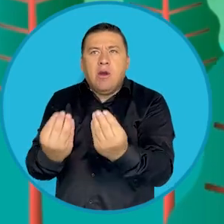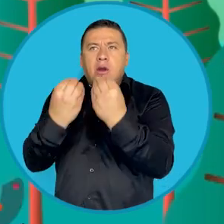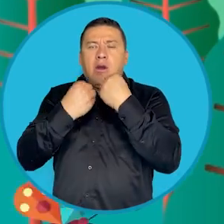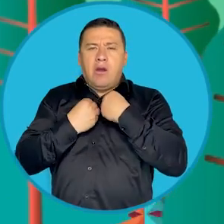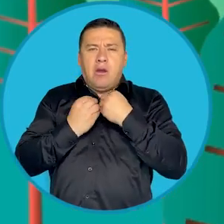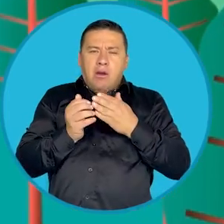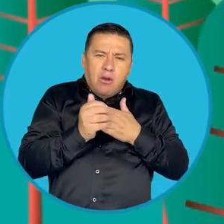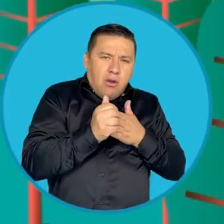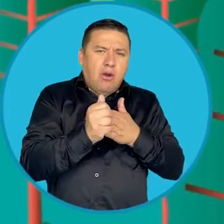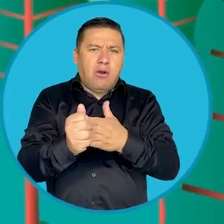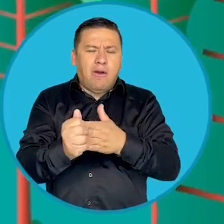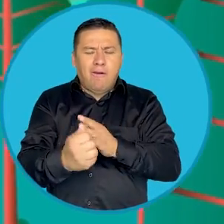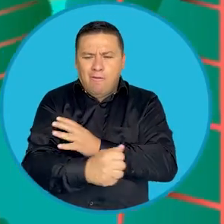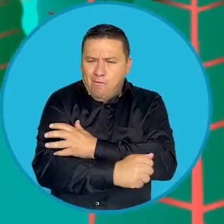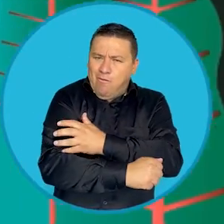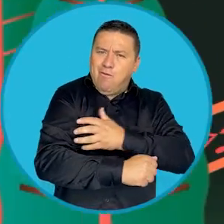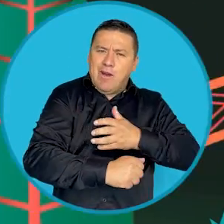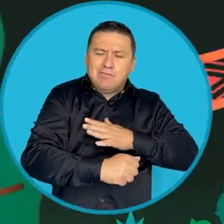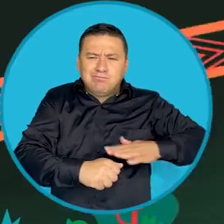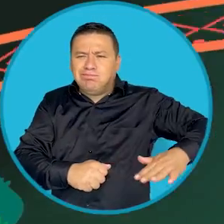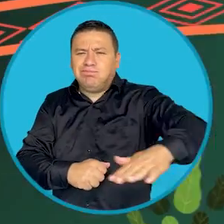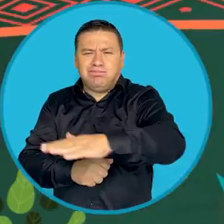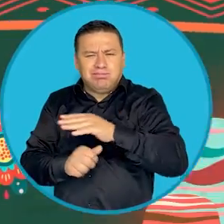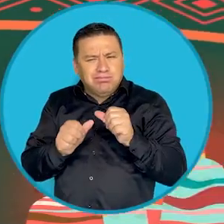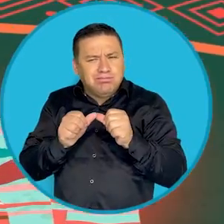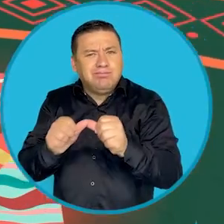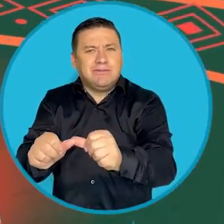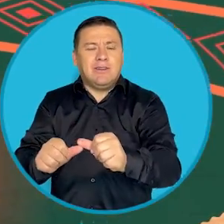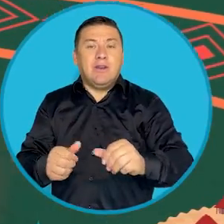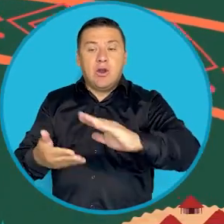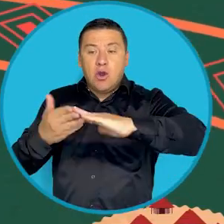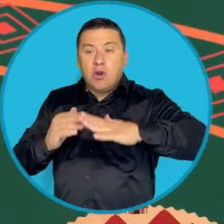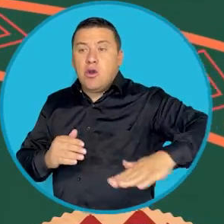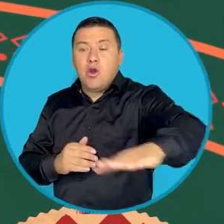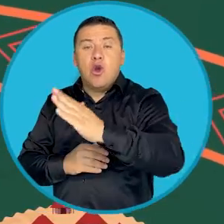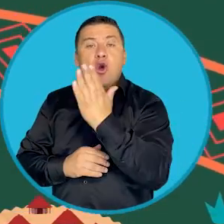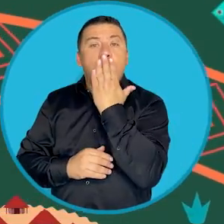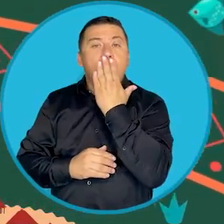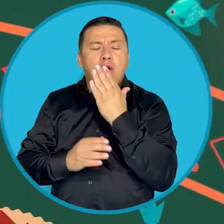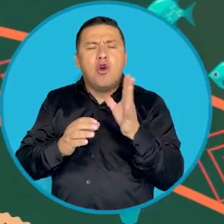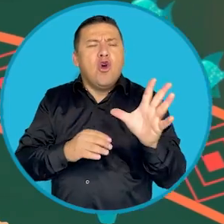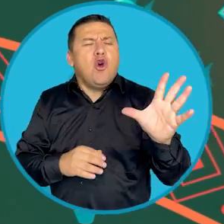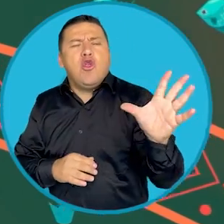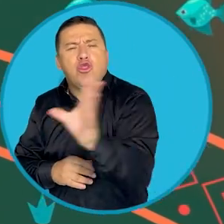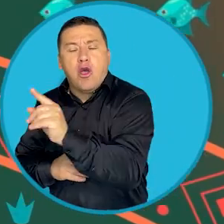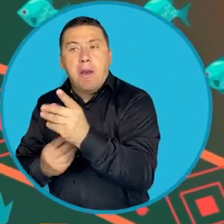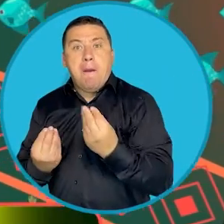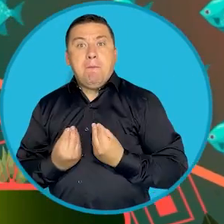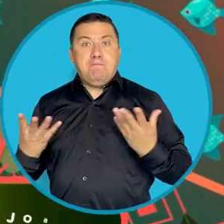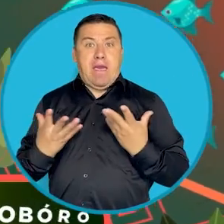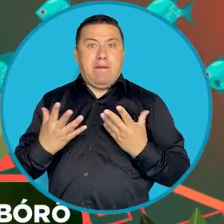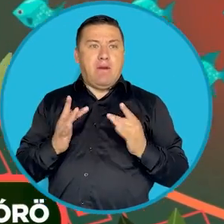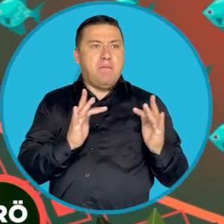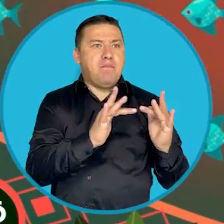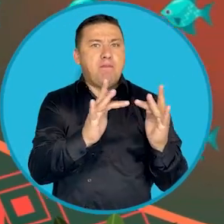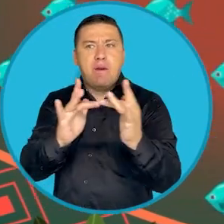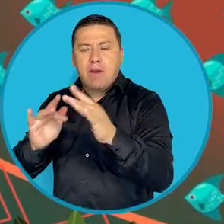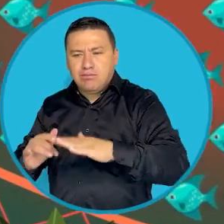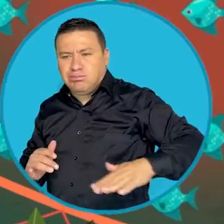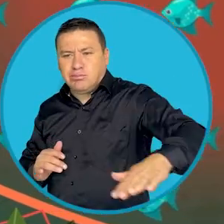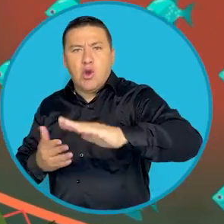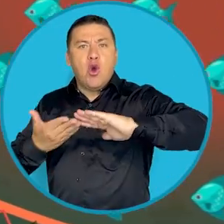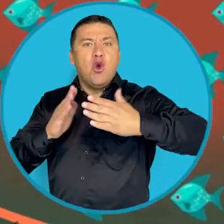aliento, orientación, resistencia y sostenimiento. Para las comunidades ancestrales, todo está vivo e interconectado.